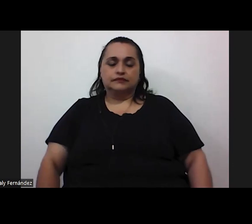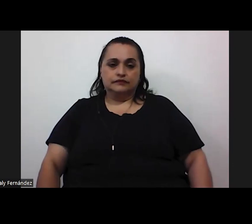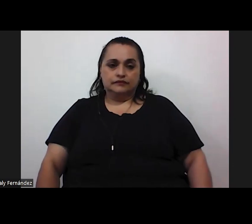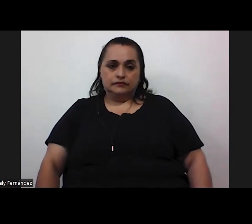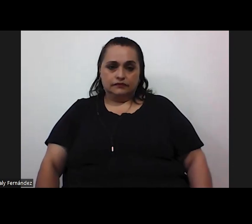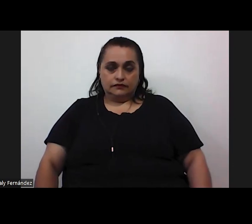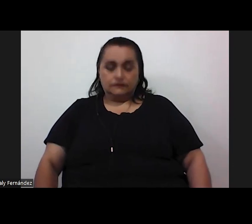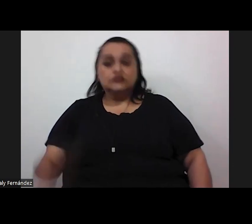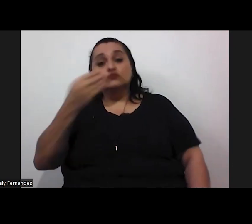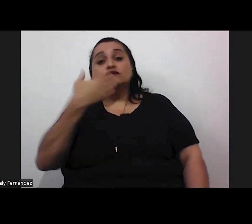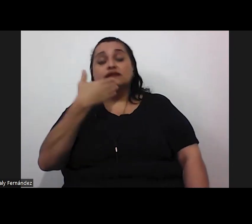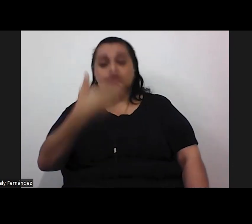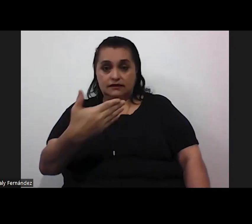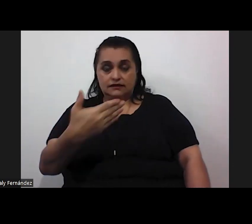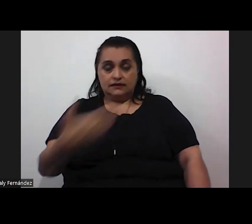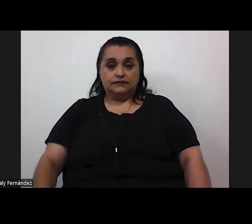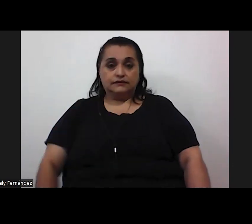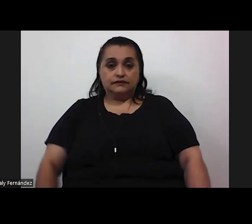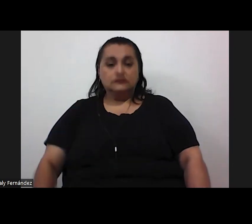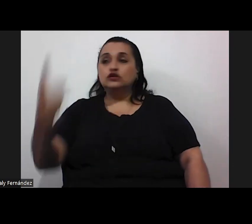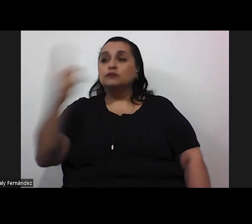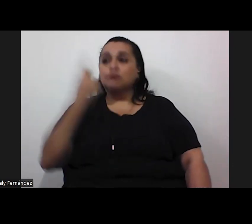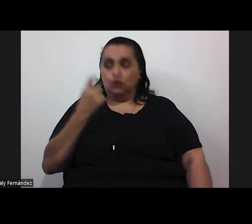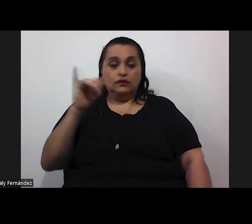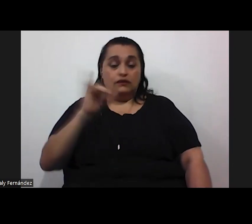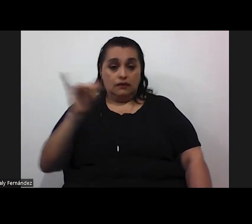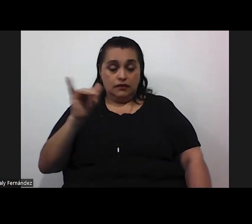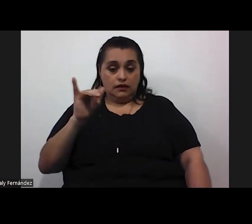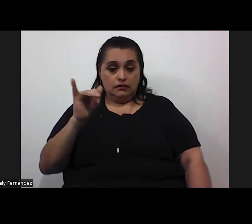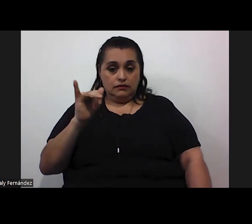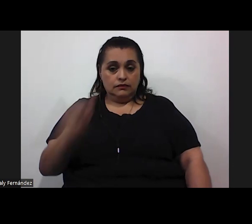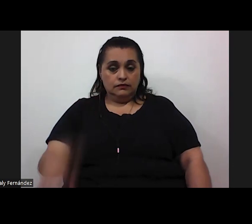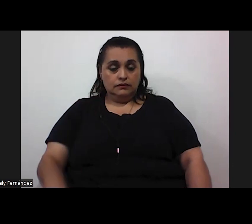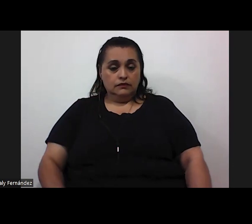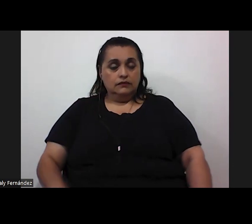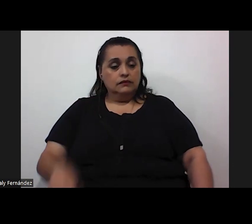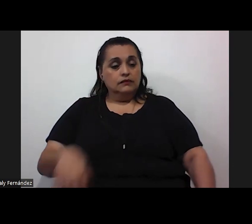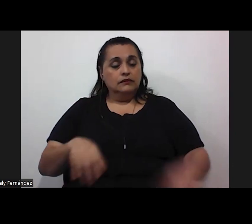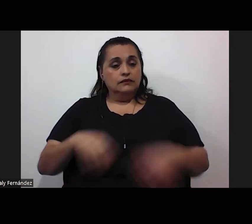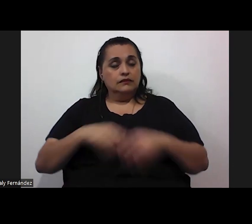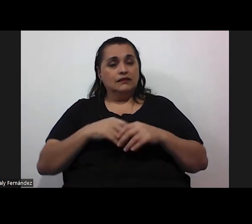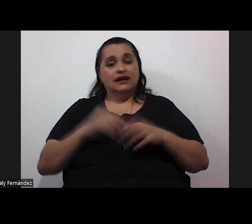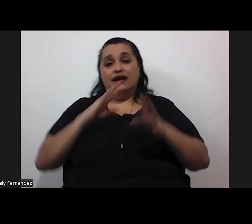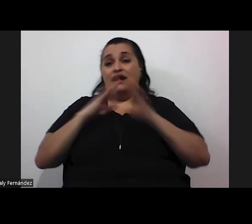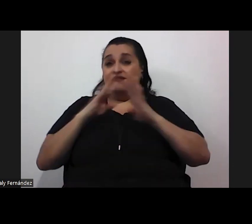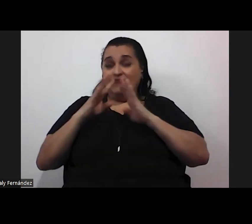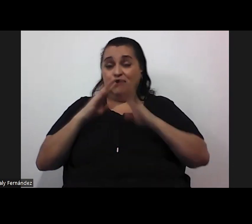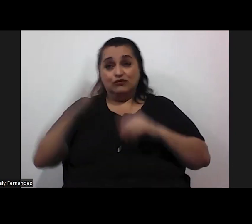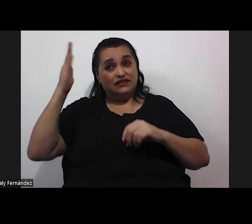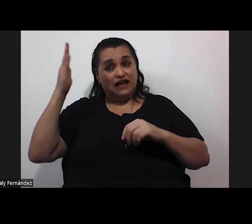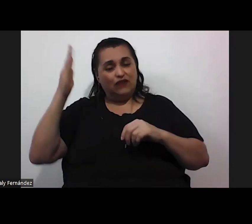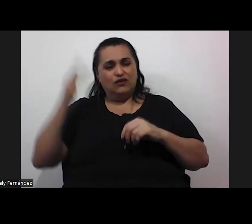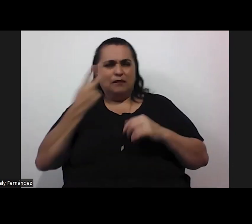muchas gracias nos preguntan también es muy hablábamos en la charla que está muy